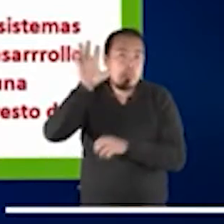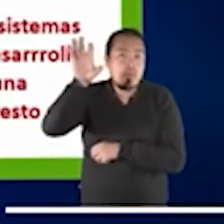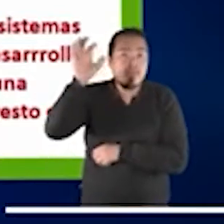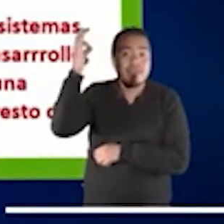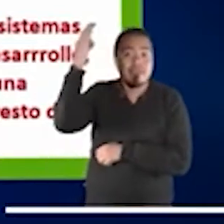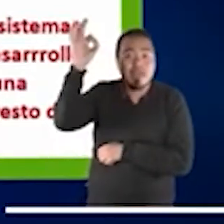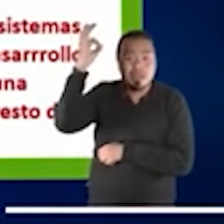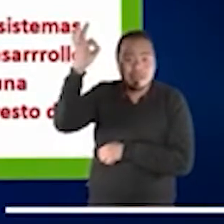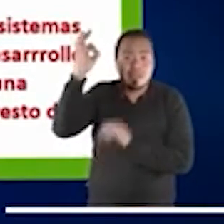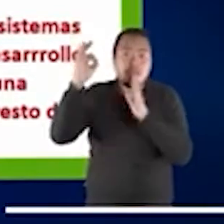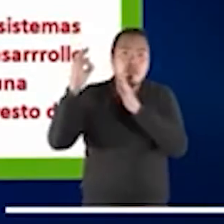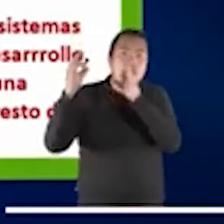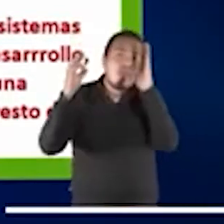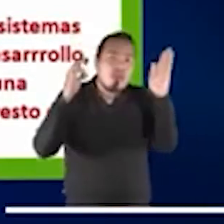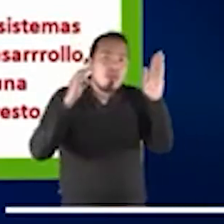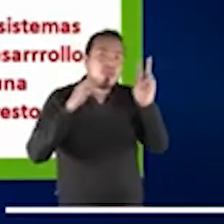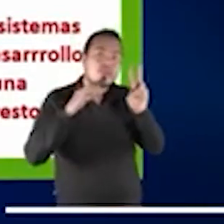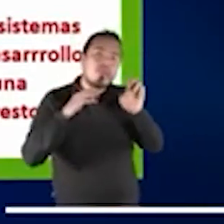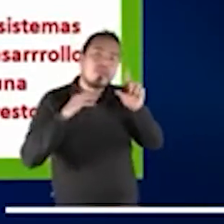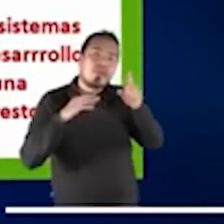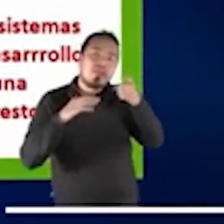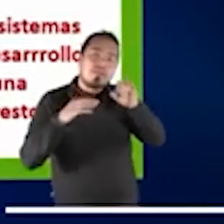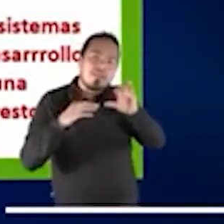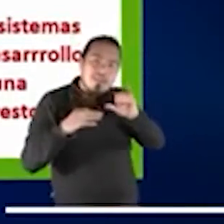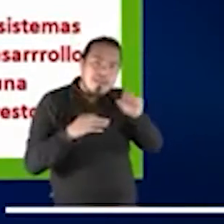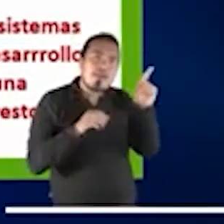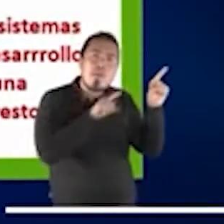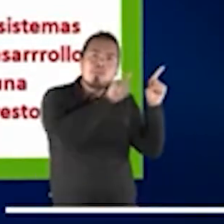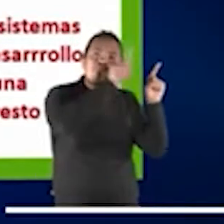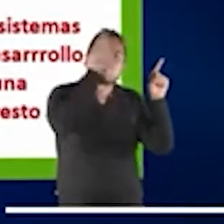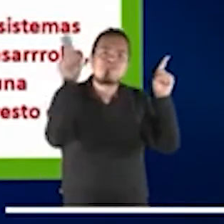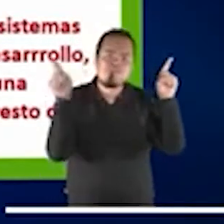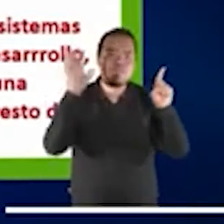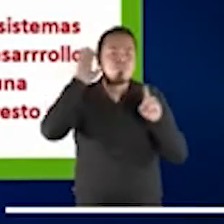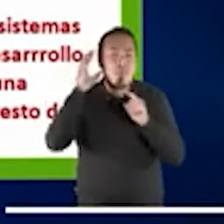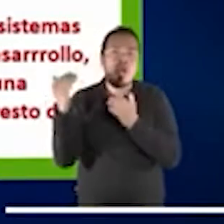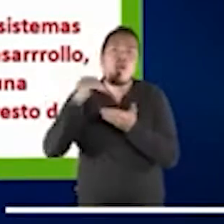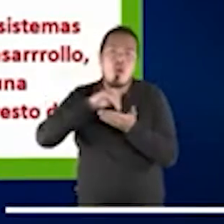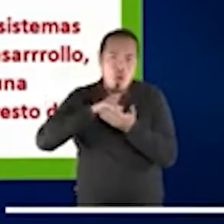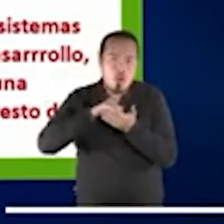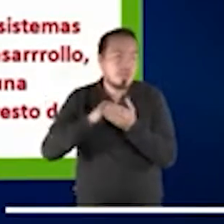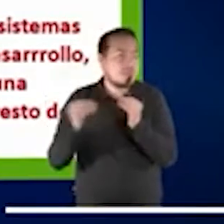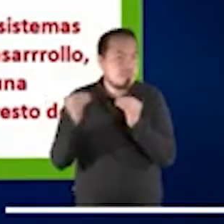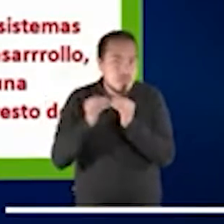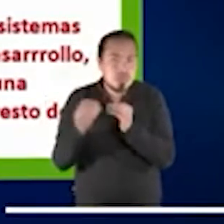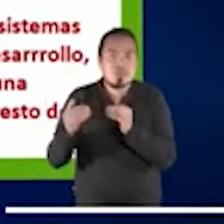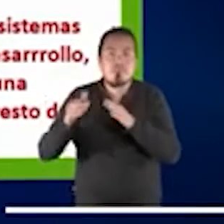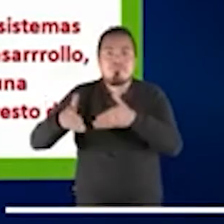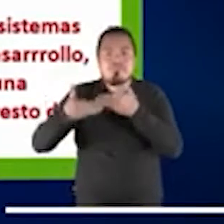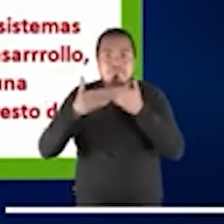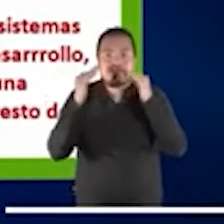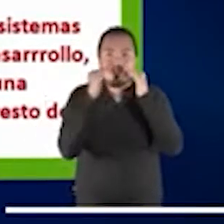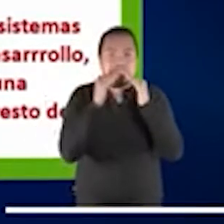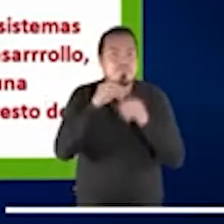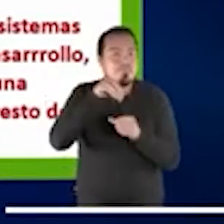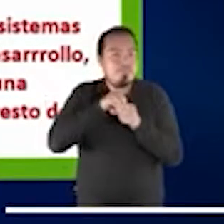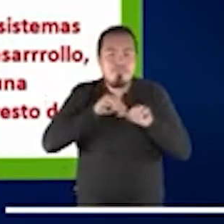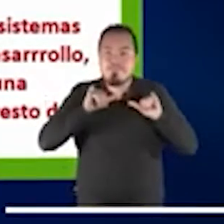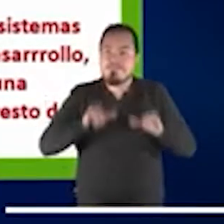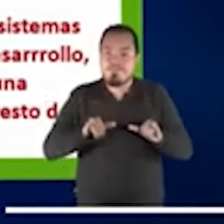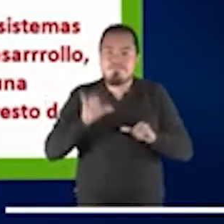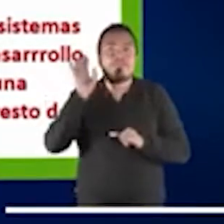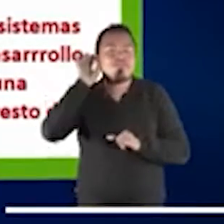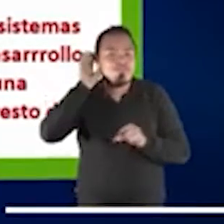en Bélgica también, donde está Emanuela, hemos vuelto a un confinamiento un poco más light, pero bueno, aún sigue siendo uno.